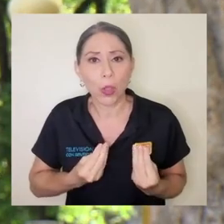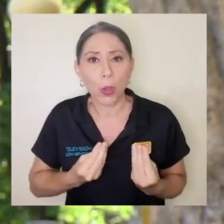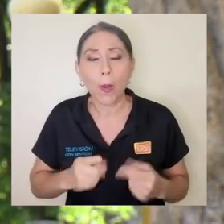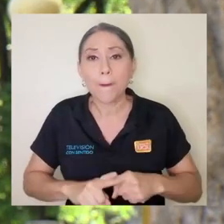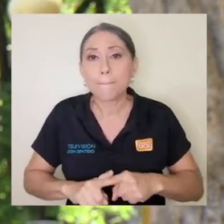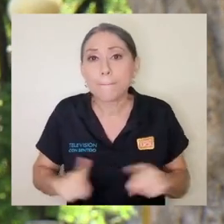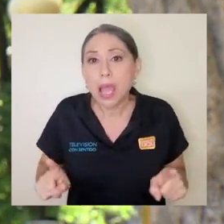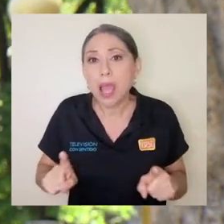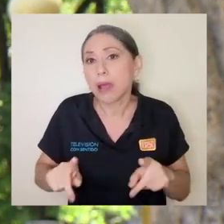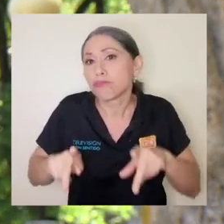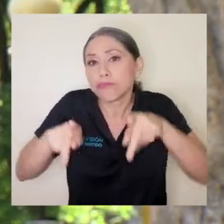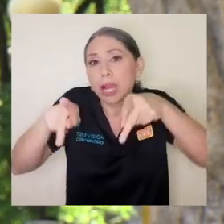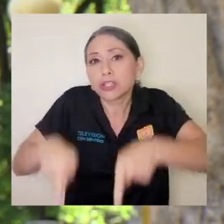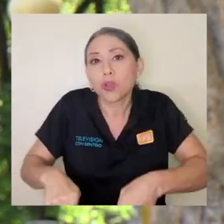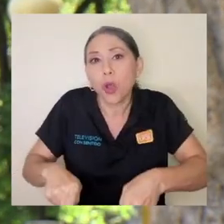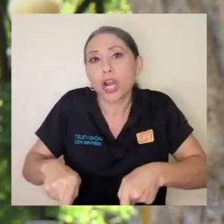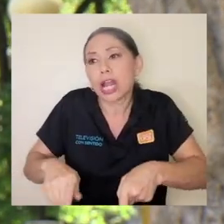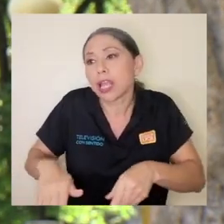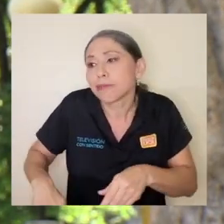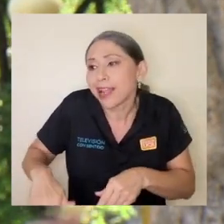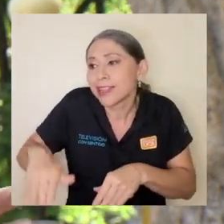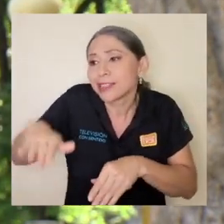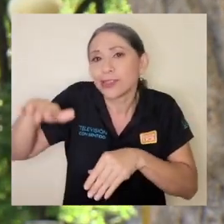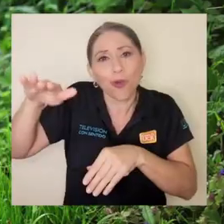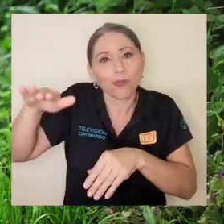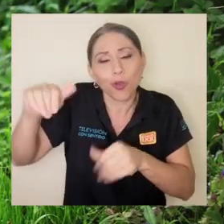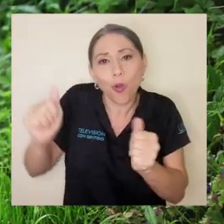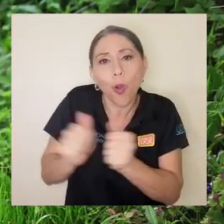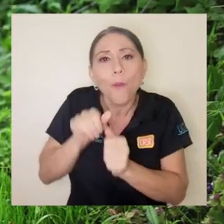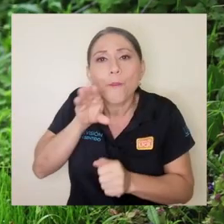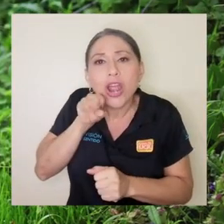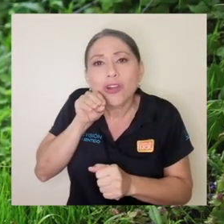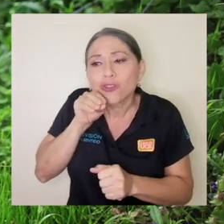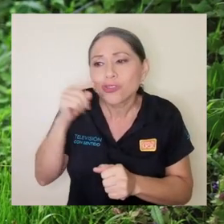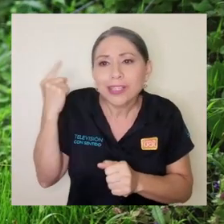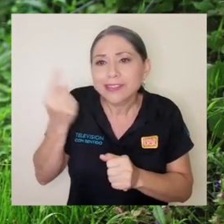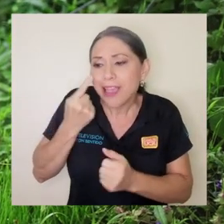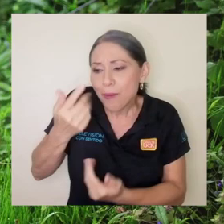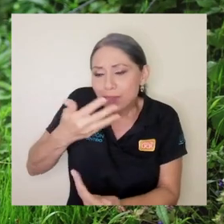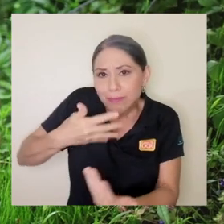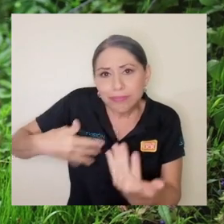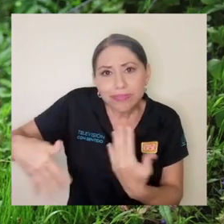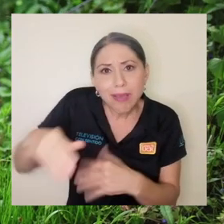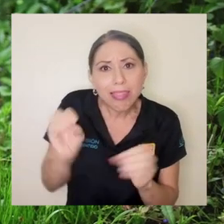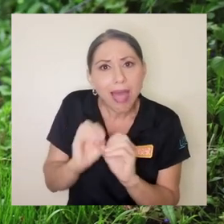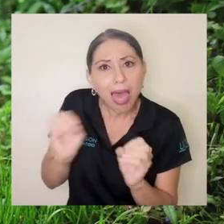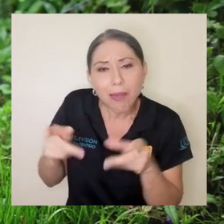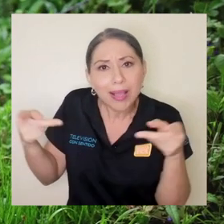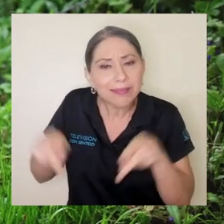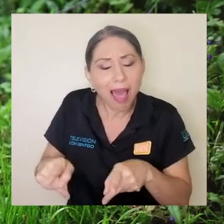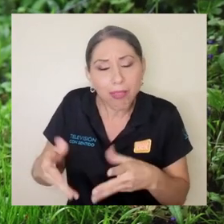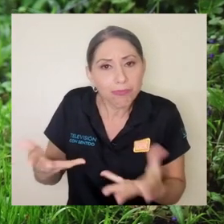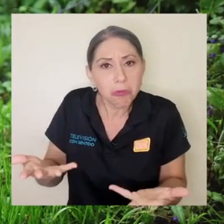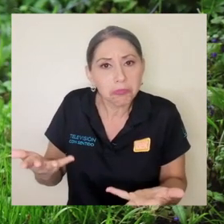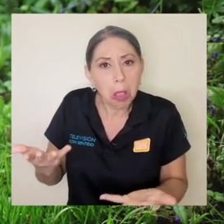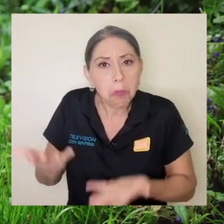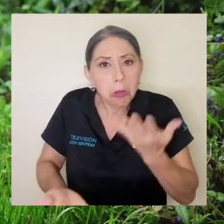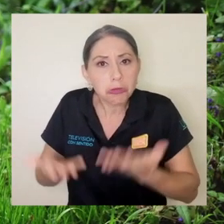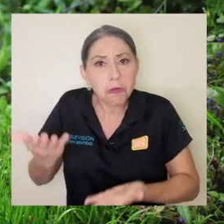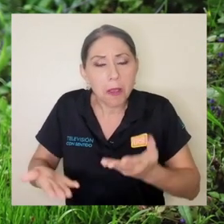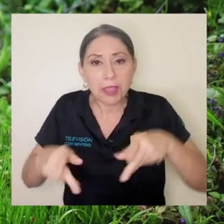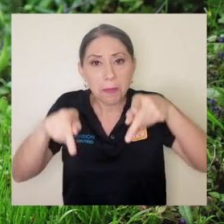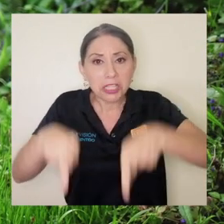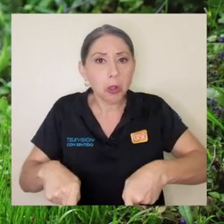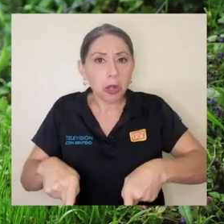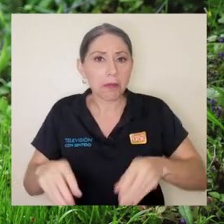ante un perro voy a sentir esa emoción de miedo. pero una persona que creció con perros por ejemplo desde muy pequeña y que nunca ha tenido